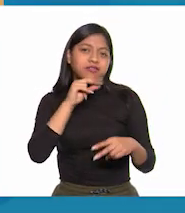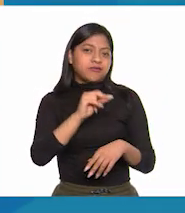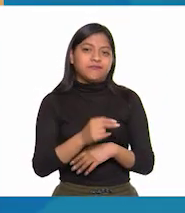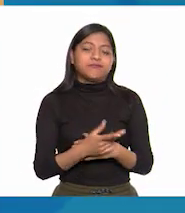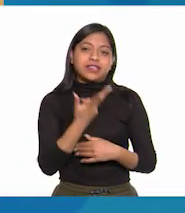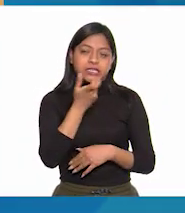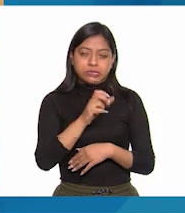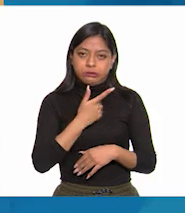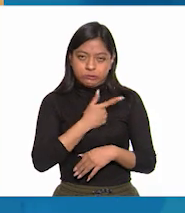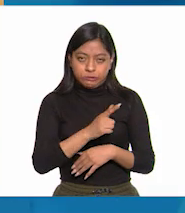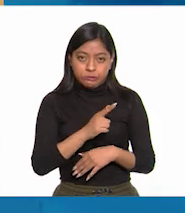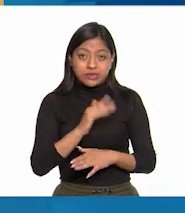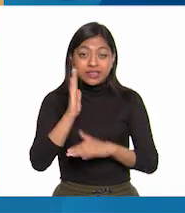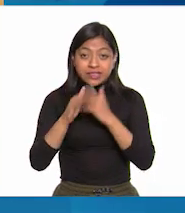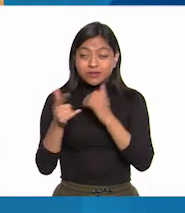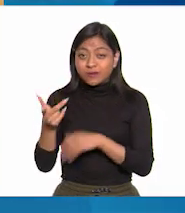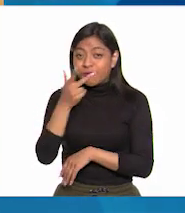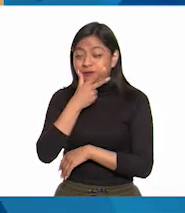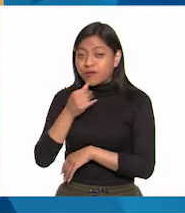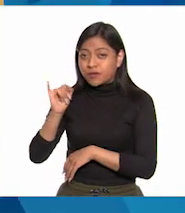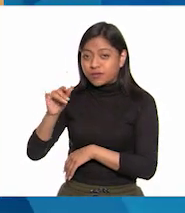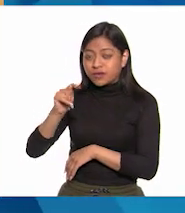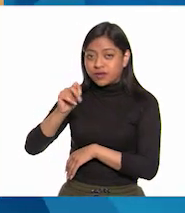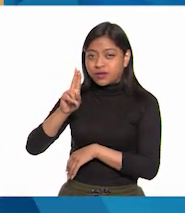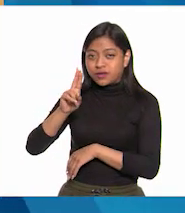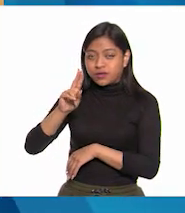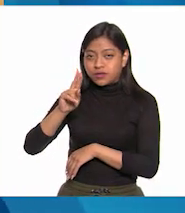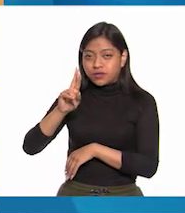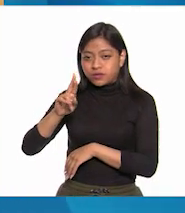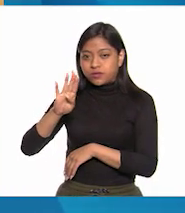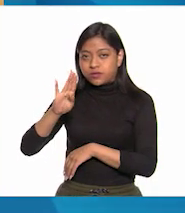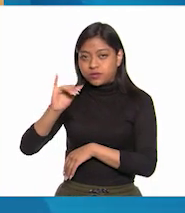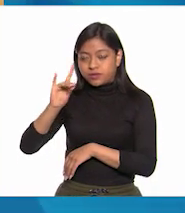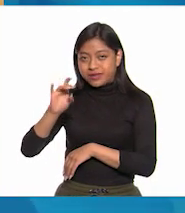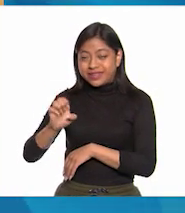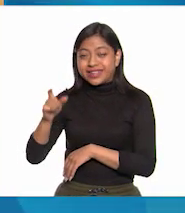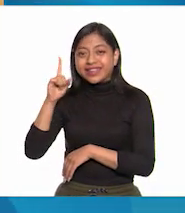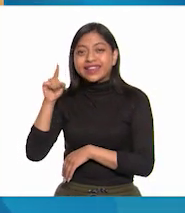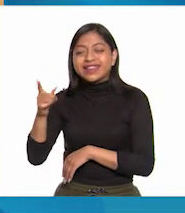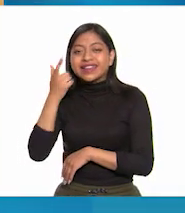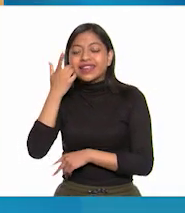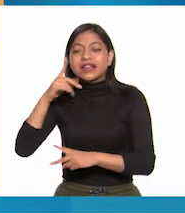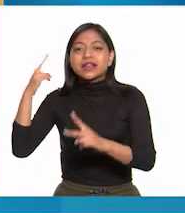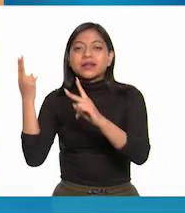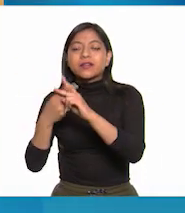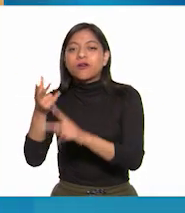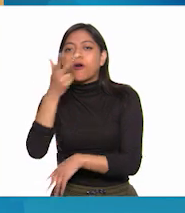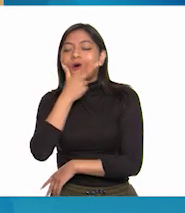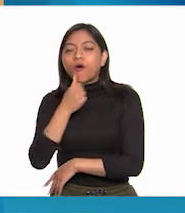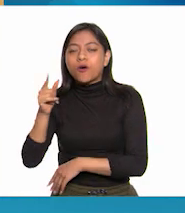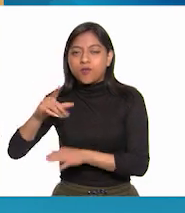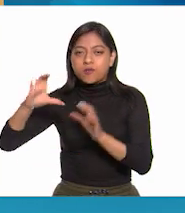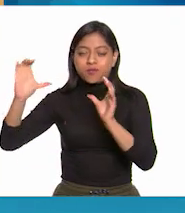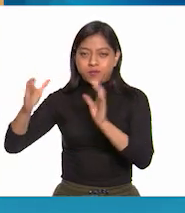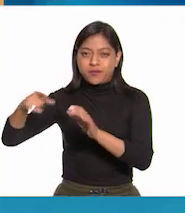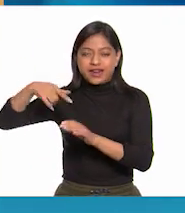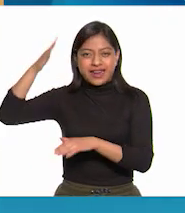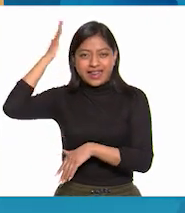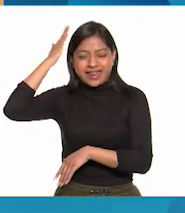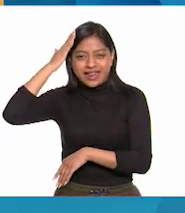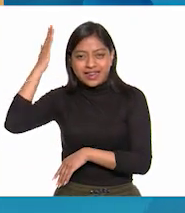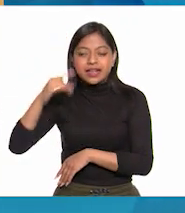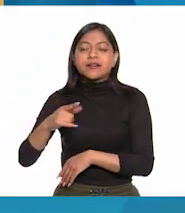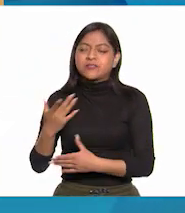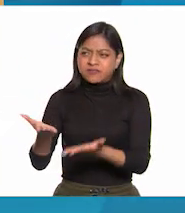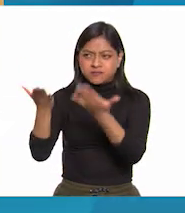historia, es que Iturbide, cuya misión era liquidar a Vicente Guerrero, líder del ejército insurgente en el sur, lo